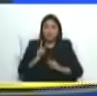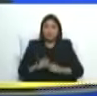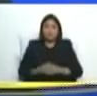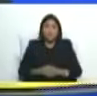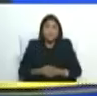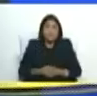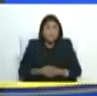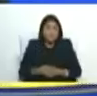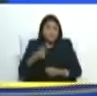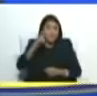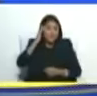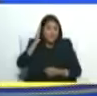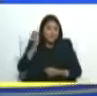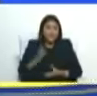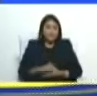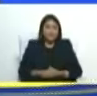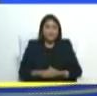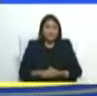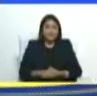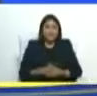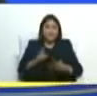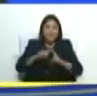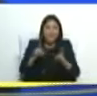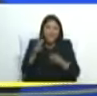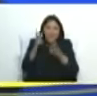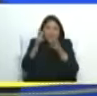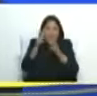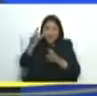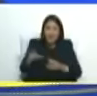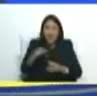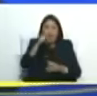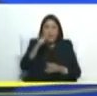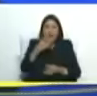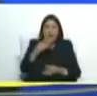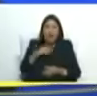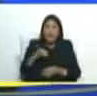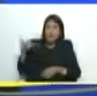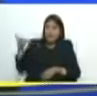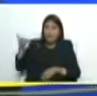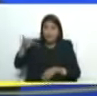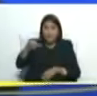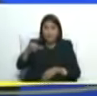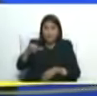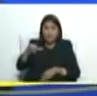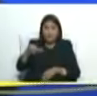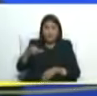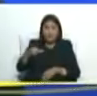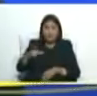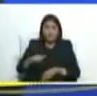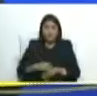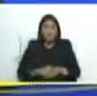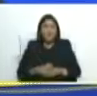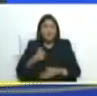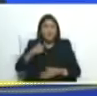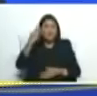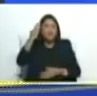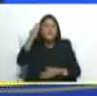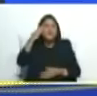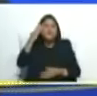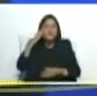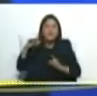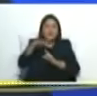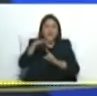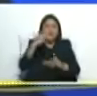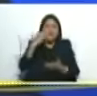medios pero cuando escuché a este joven militar comandante de un subcoy me di cuenta que había pasado